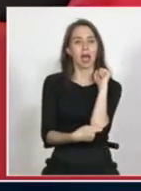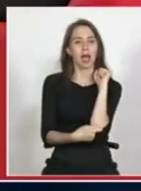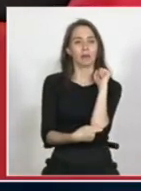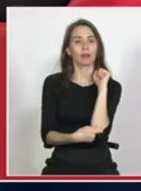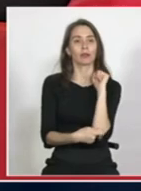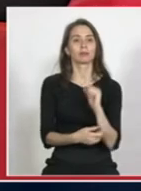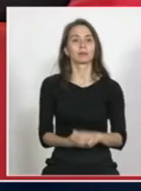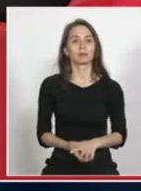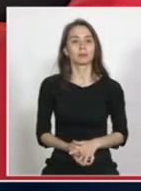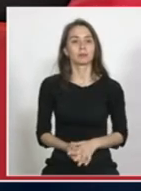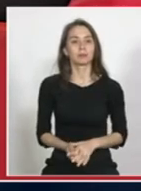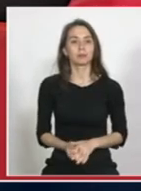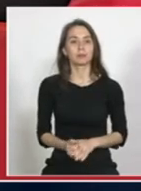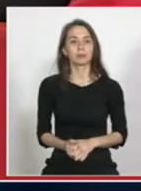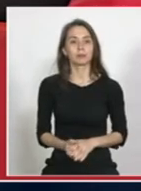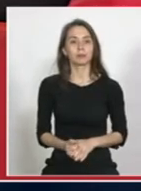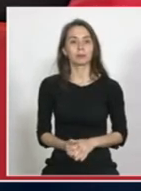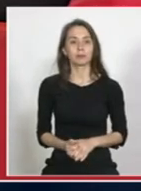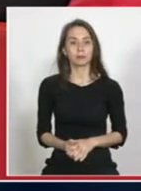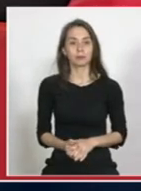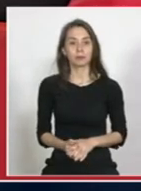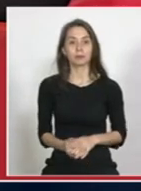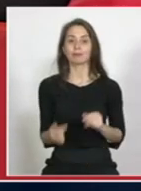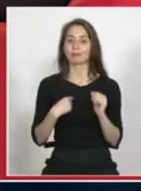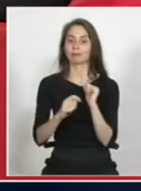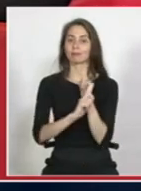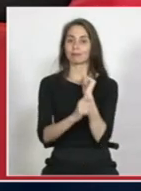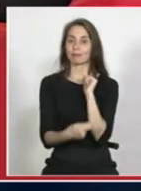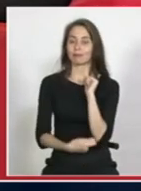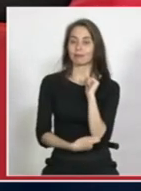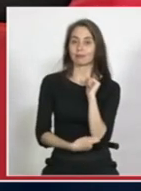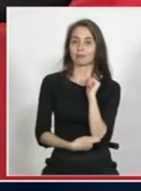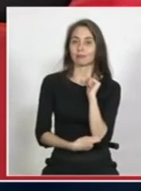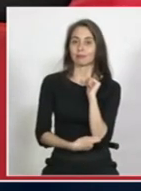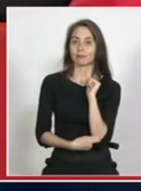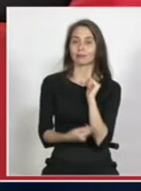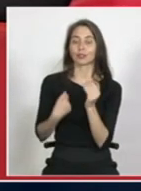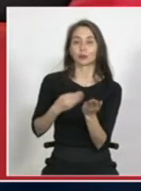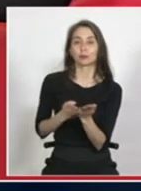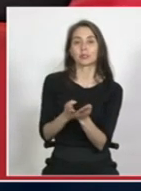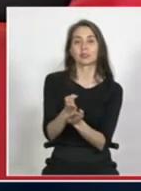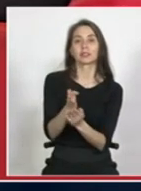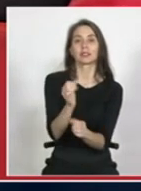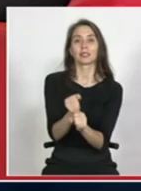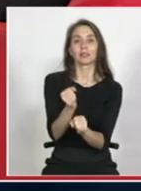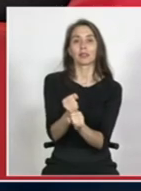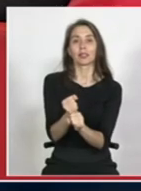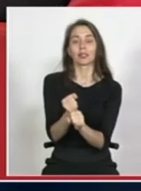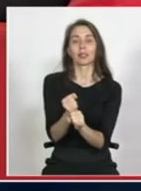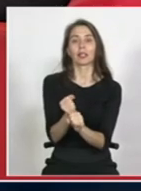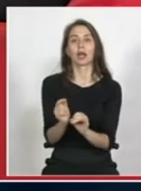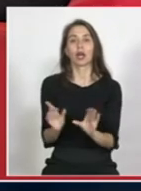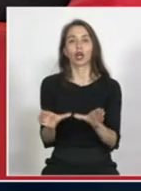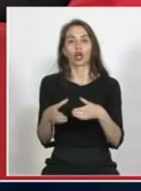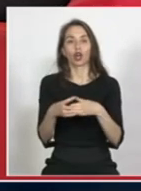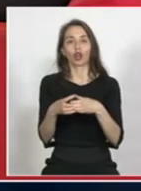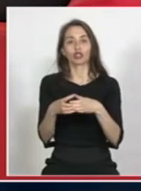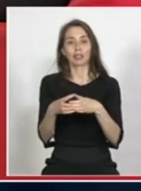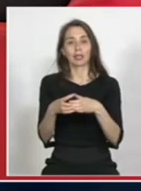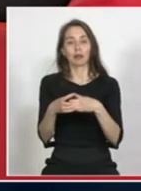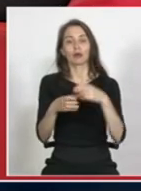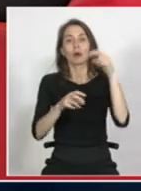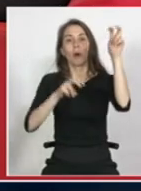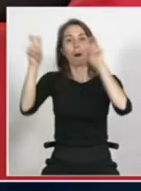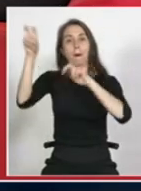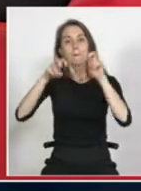abogado y también comencé a trabajar con el consejo de migrantes de la